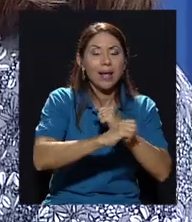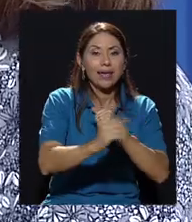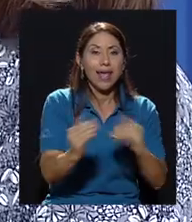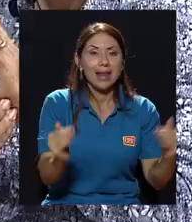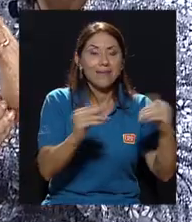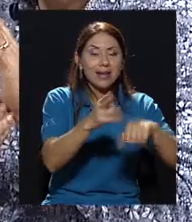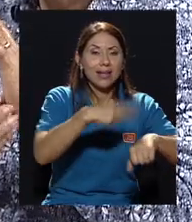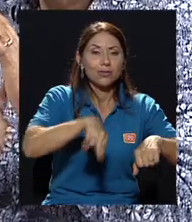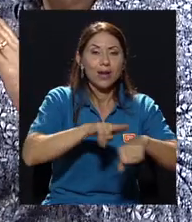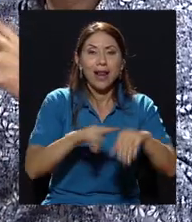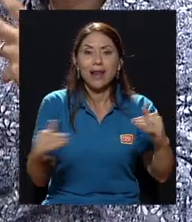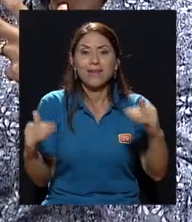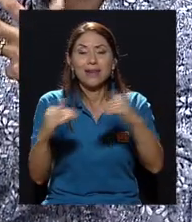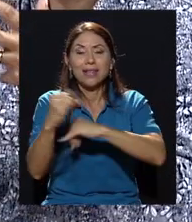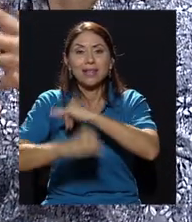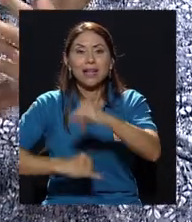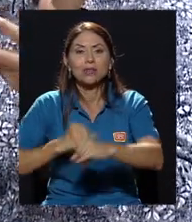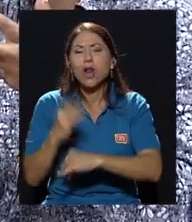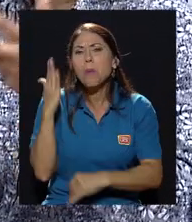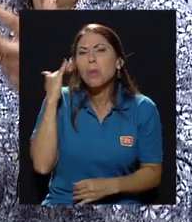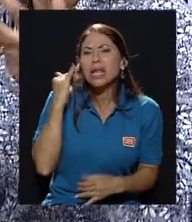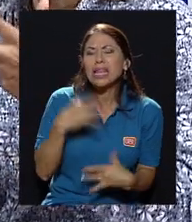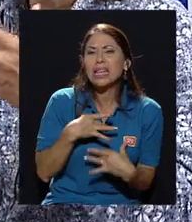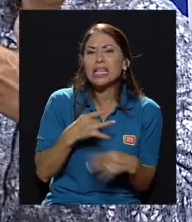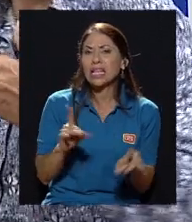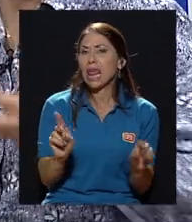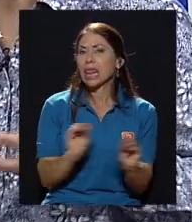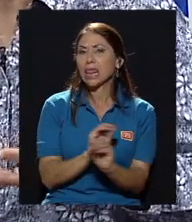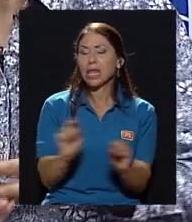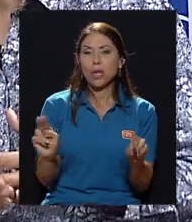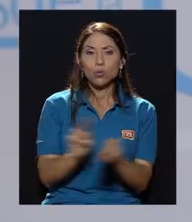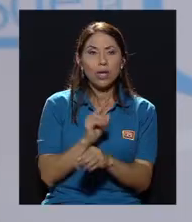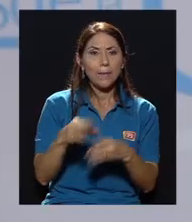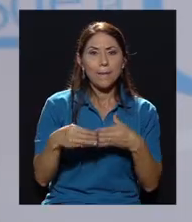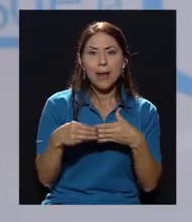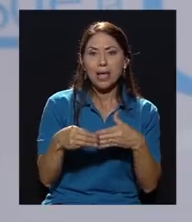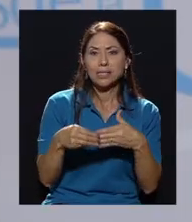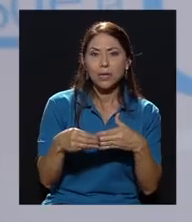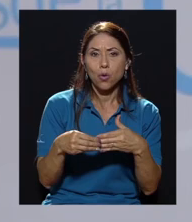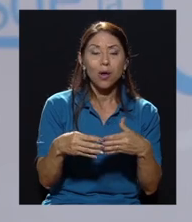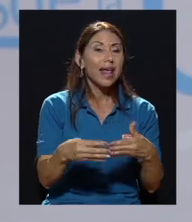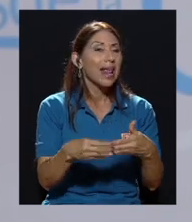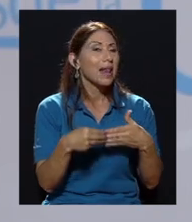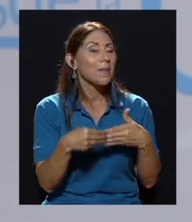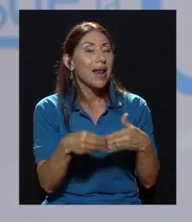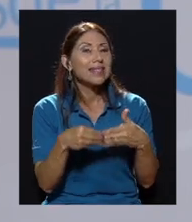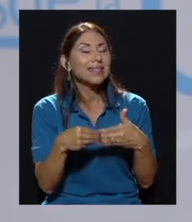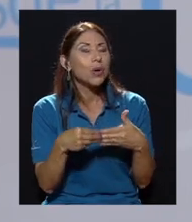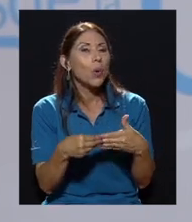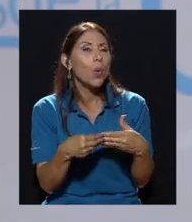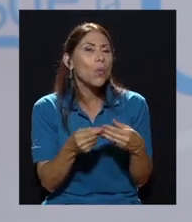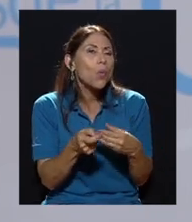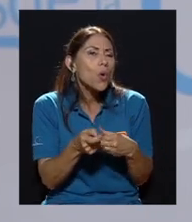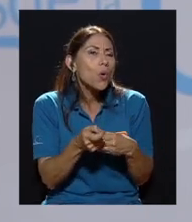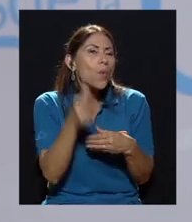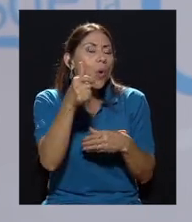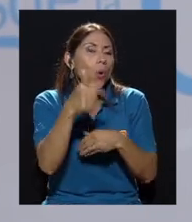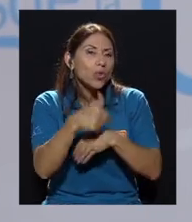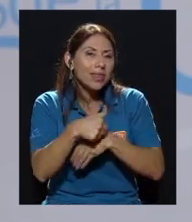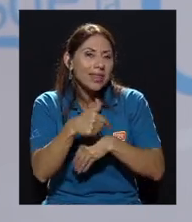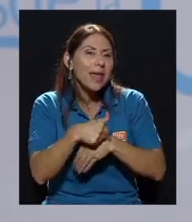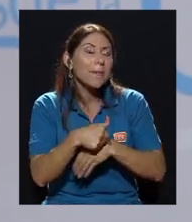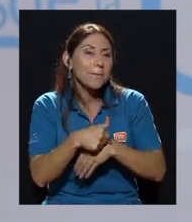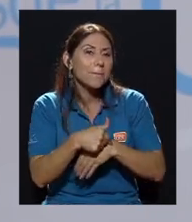internacional, ¿por qué se interesa en no consumir plástico? El plástico tiene muy poco tiempo de